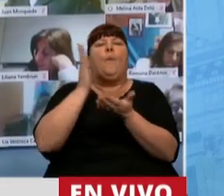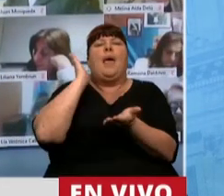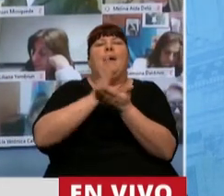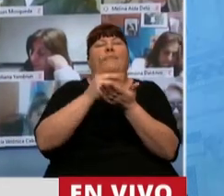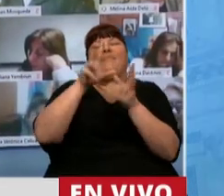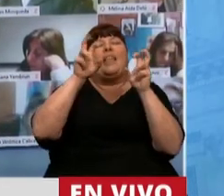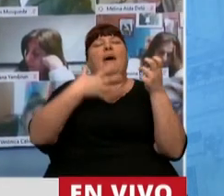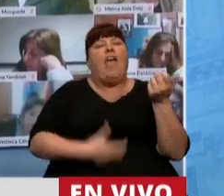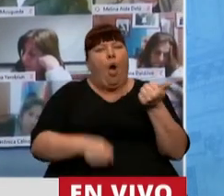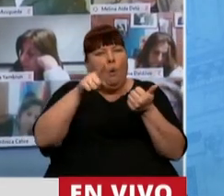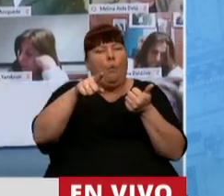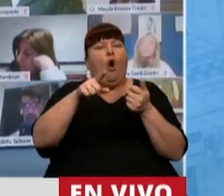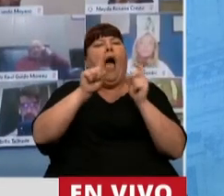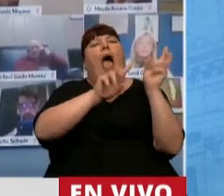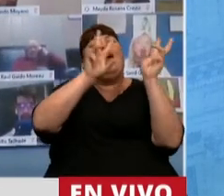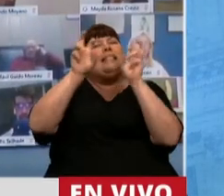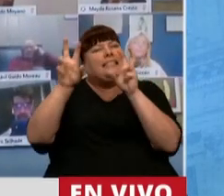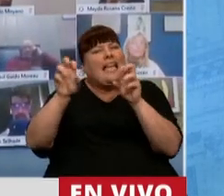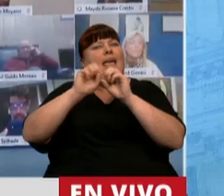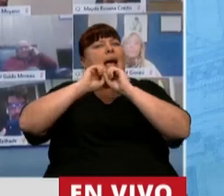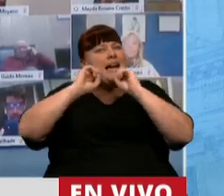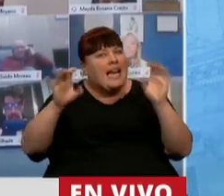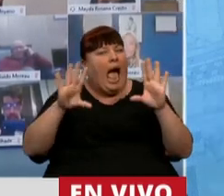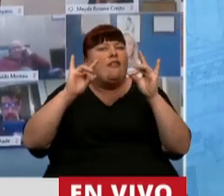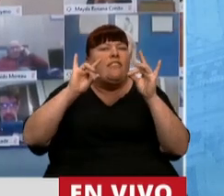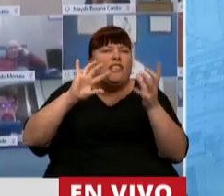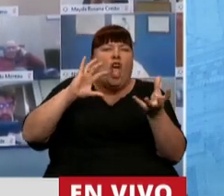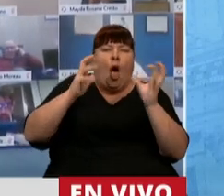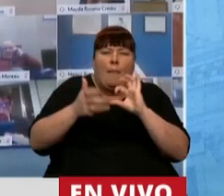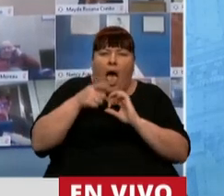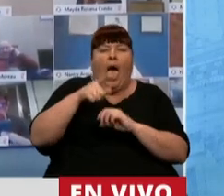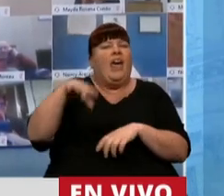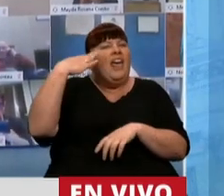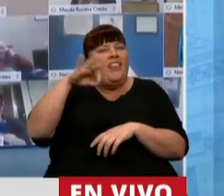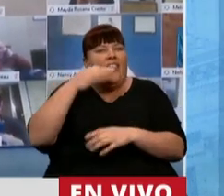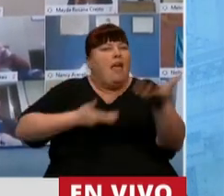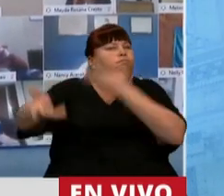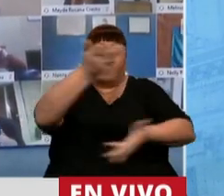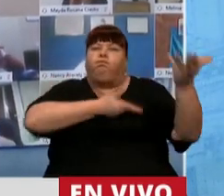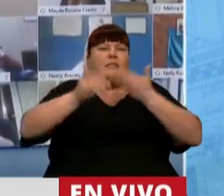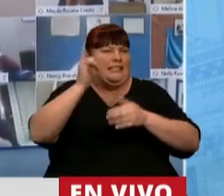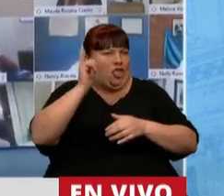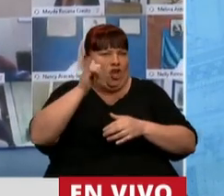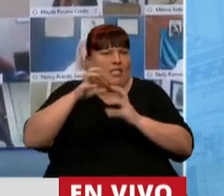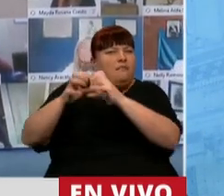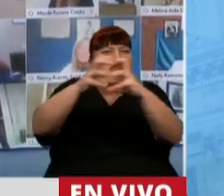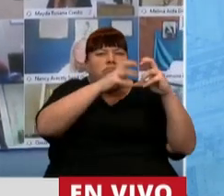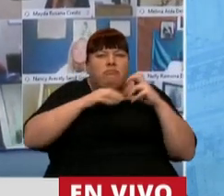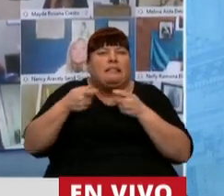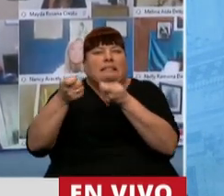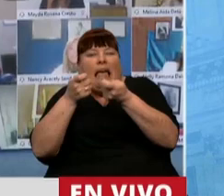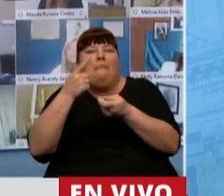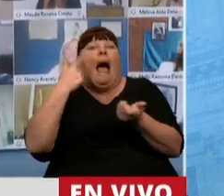del aborto, hay temas que por la profundidad y la complejidad requieren del intercambio, requieren de que nos